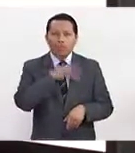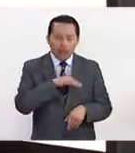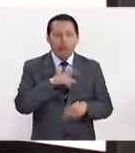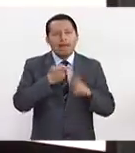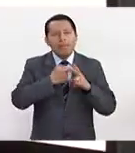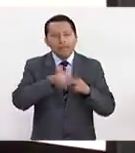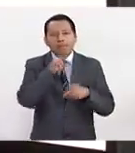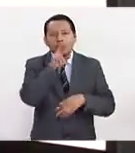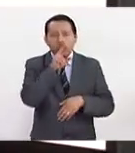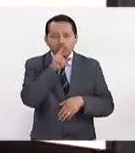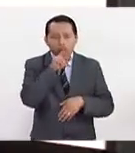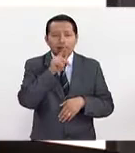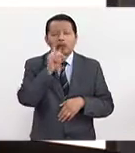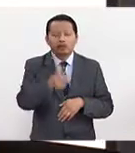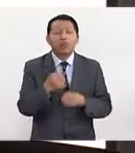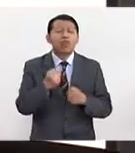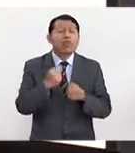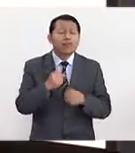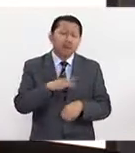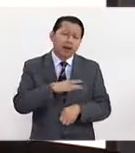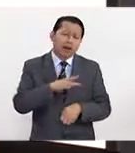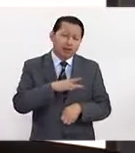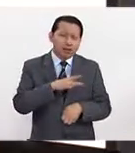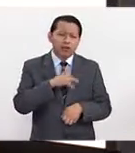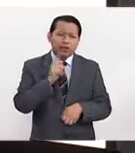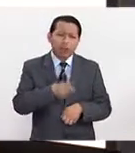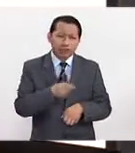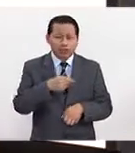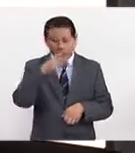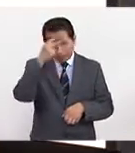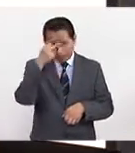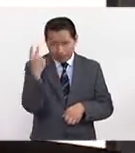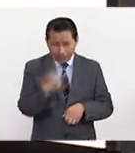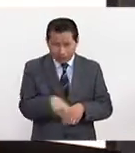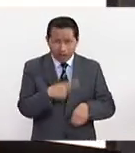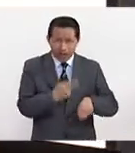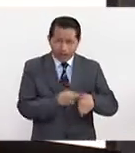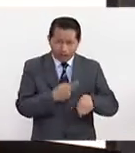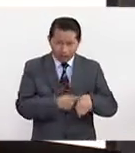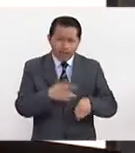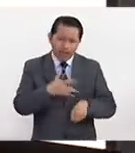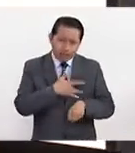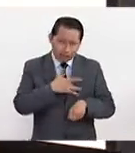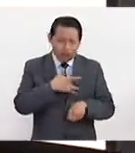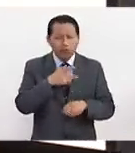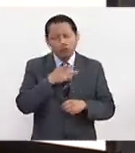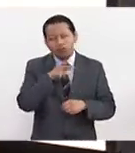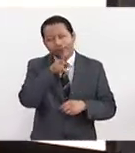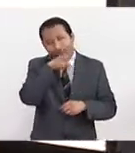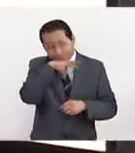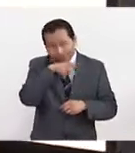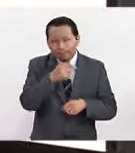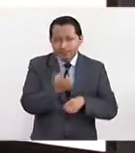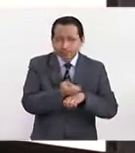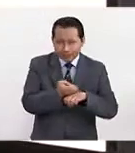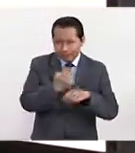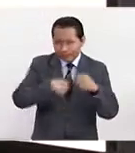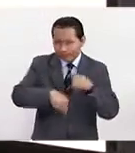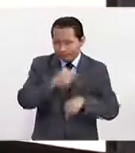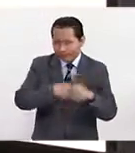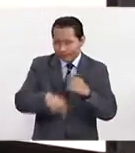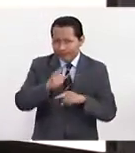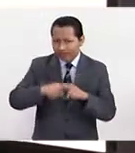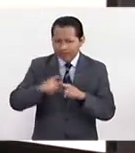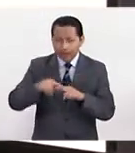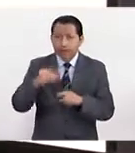Existe una gran incidencia de enfermedades cardiovasculares en México, es la principal causa de muerte. Y uno de los mayores problemas es